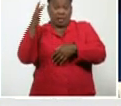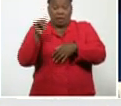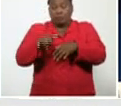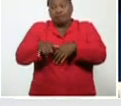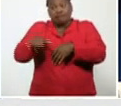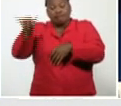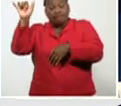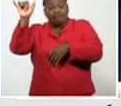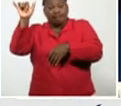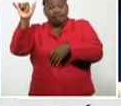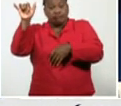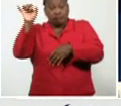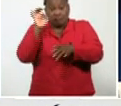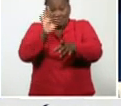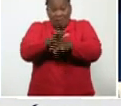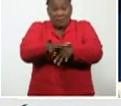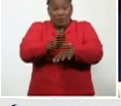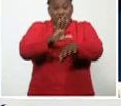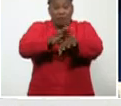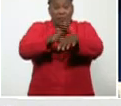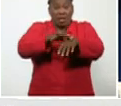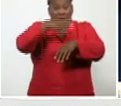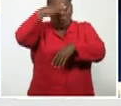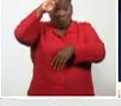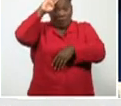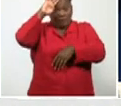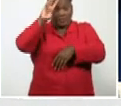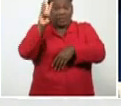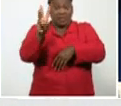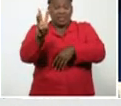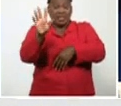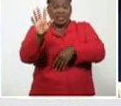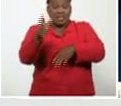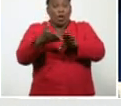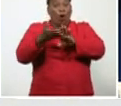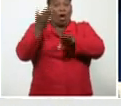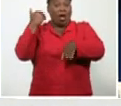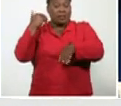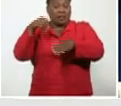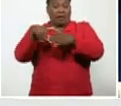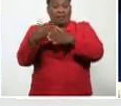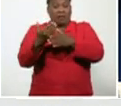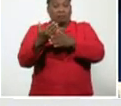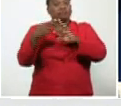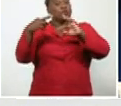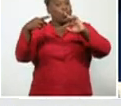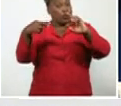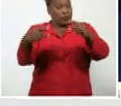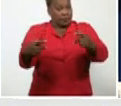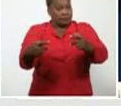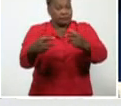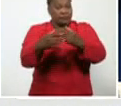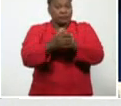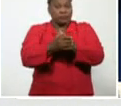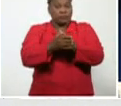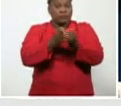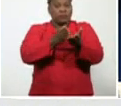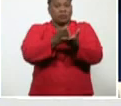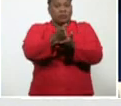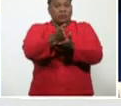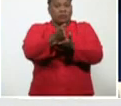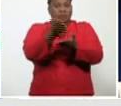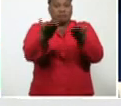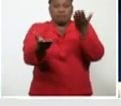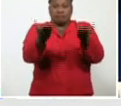de la pandemia, 35 altas en el día, nuevamente, seguimos teniendo, un balance